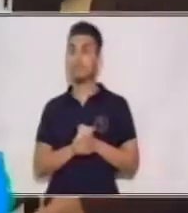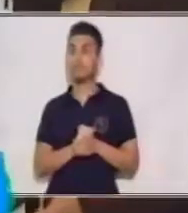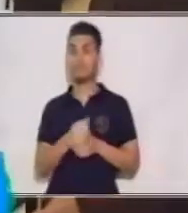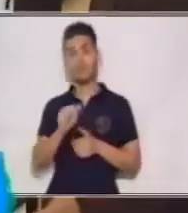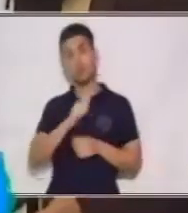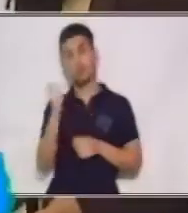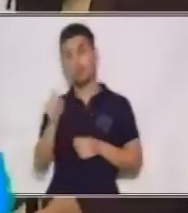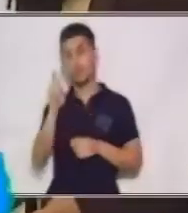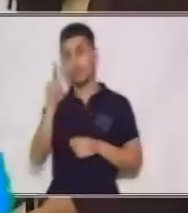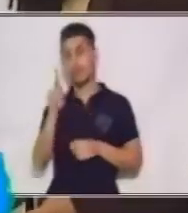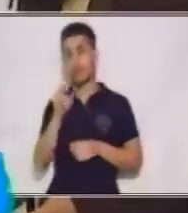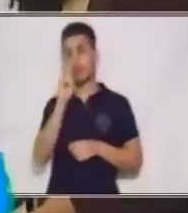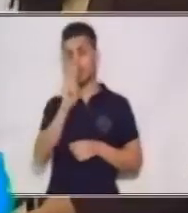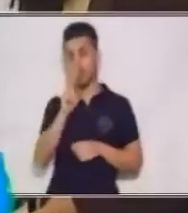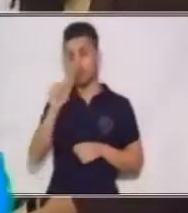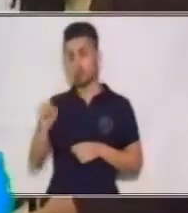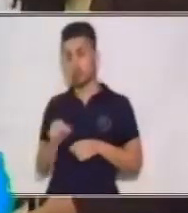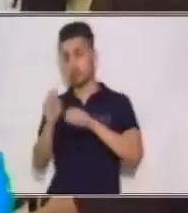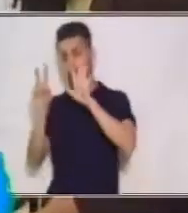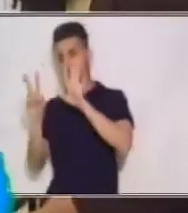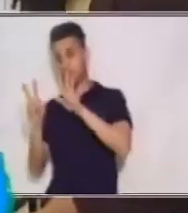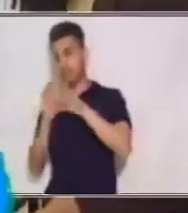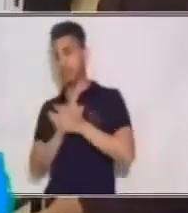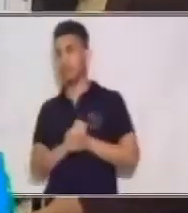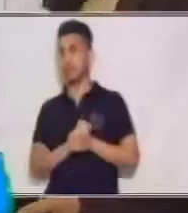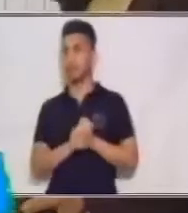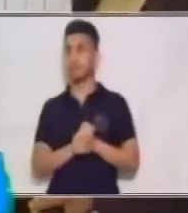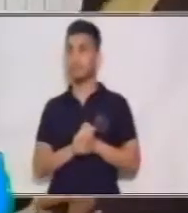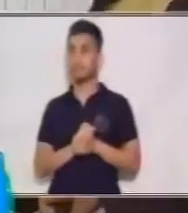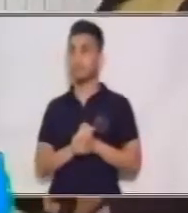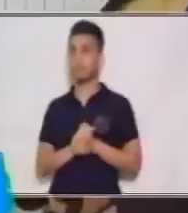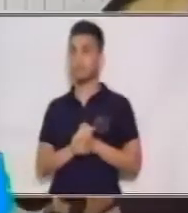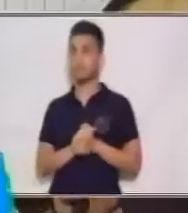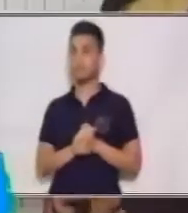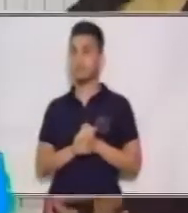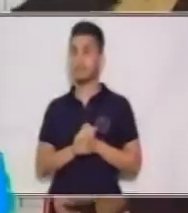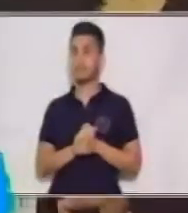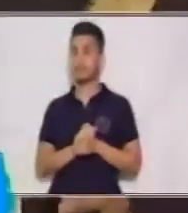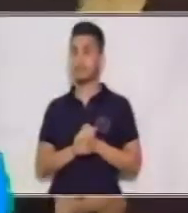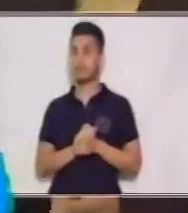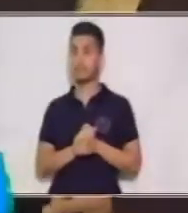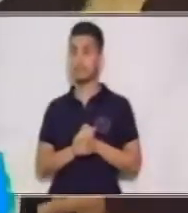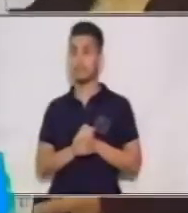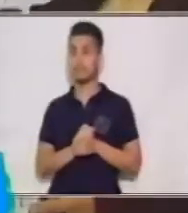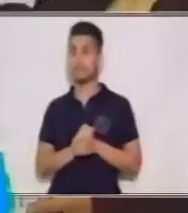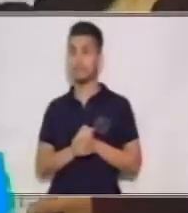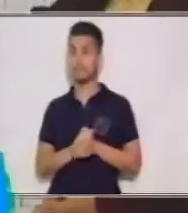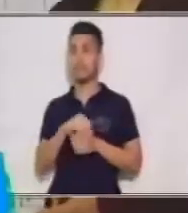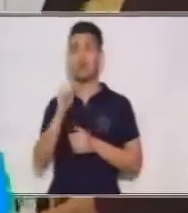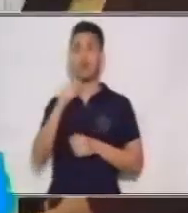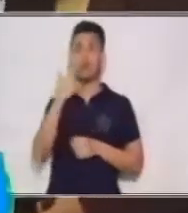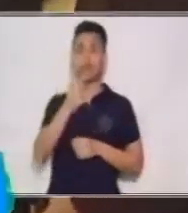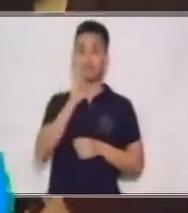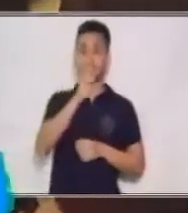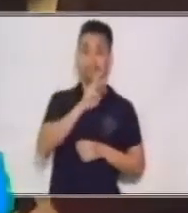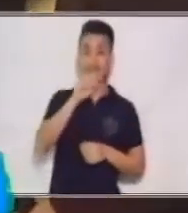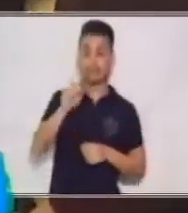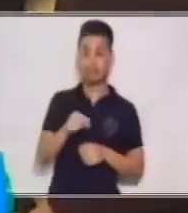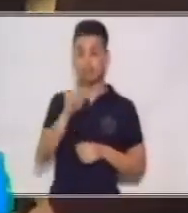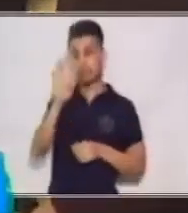7. 2 con 7. Ahora, 3 con 4.